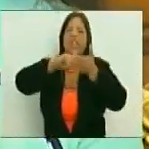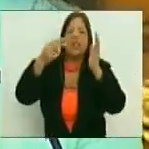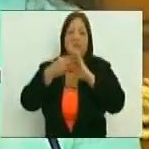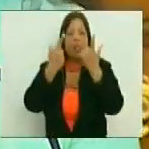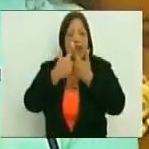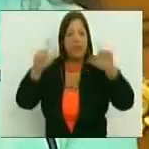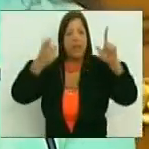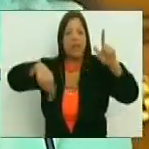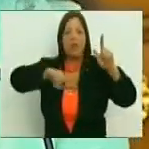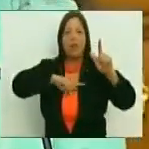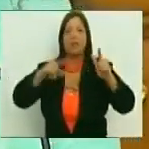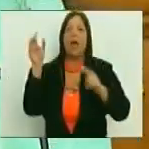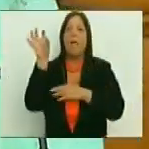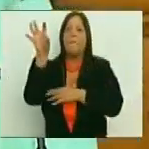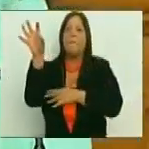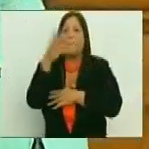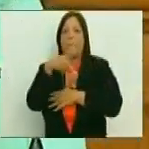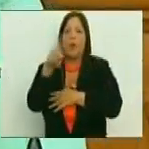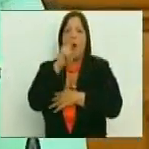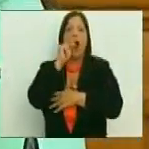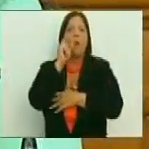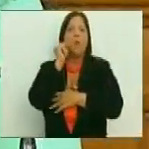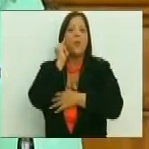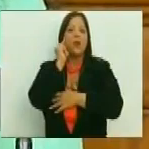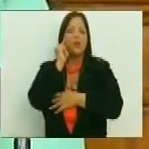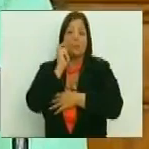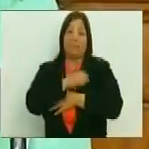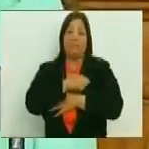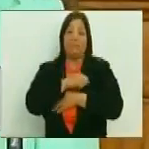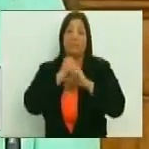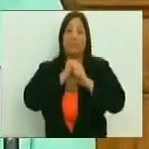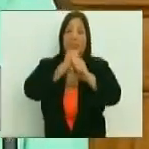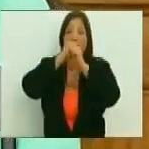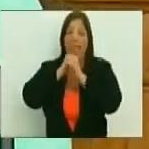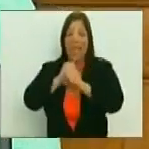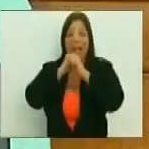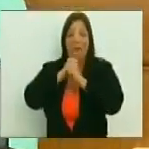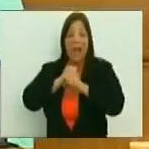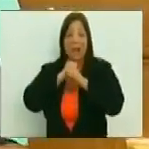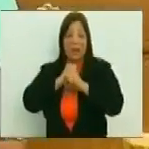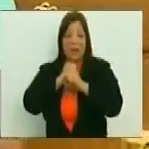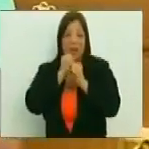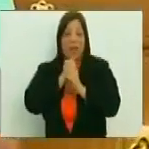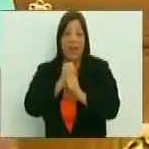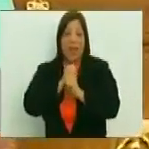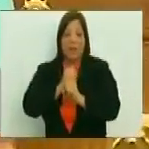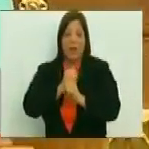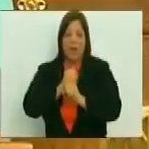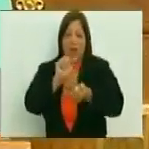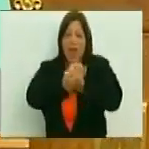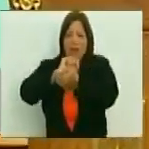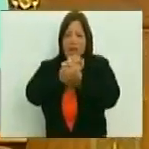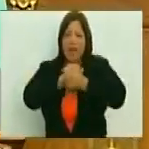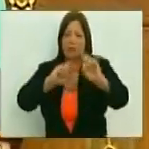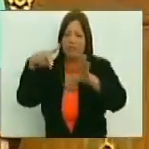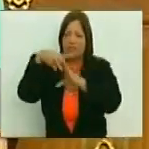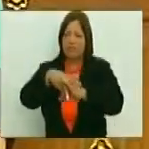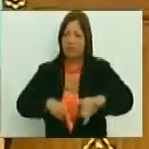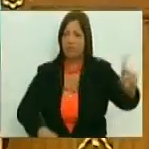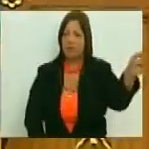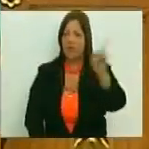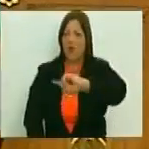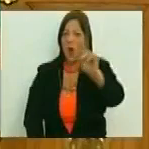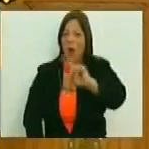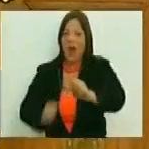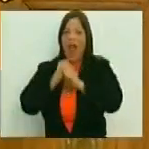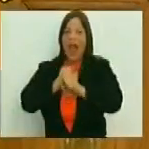libertarias de nuestros patriotas. Que el caballo ya no nos muestra con la esclavitud del sometimiento de las riendas,